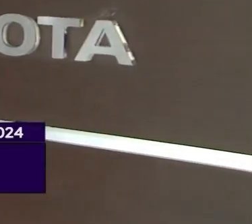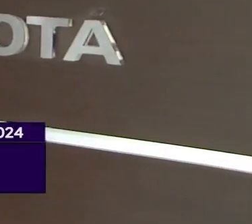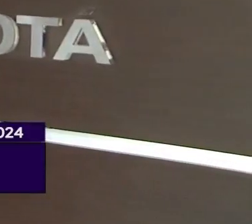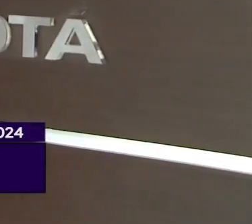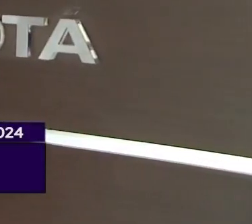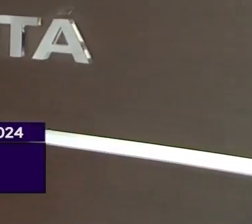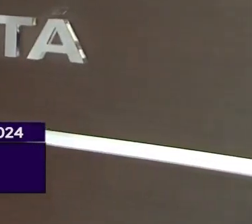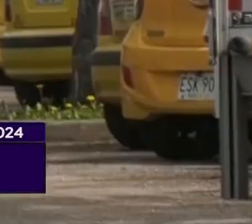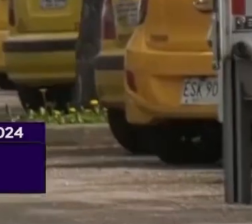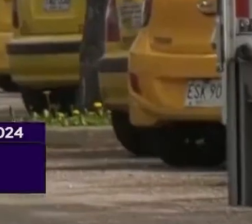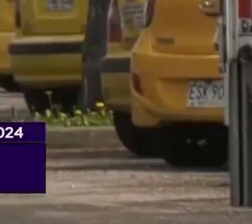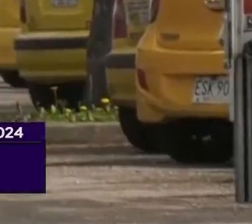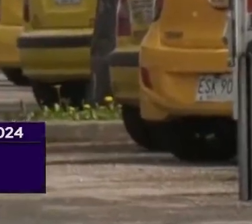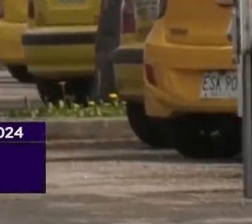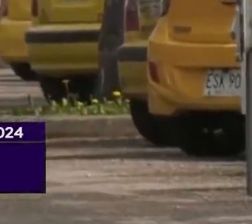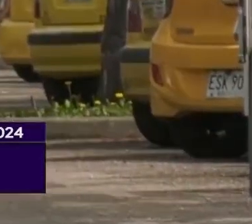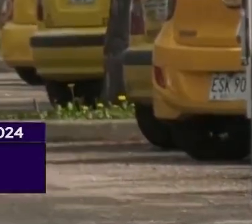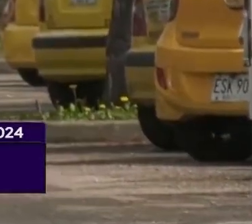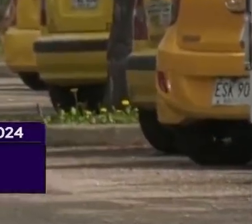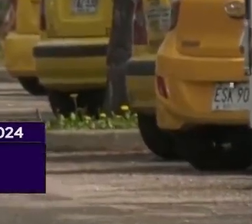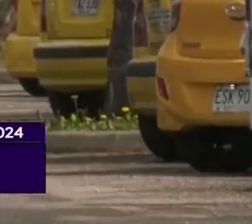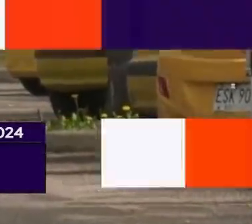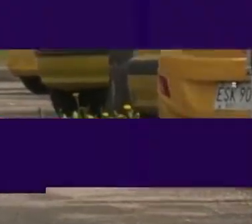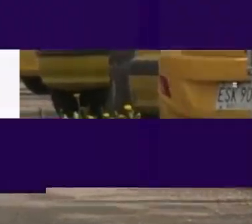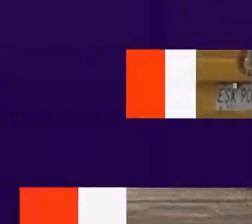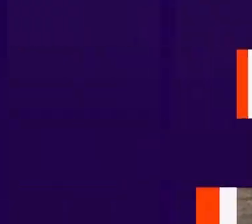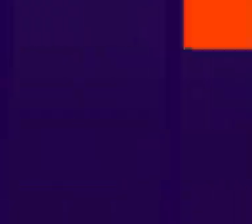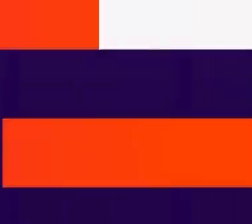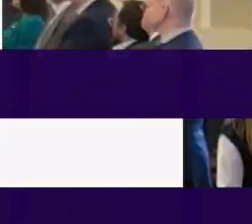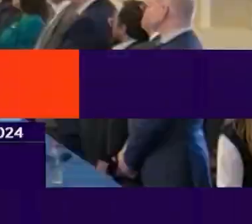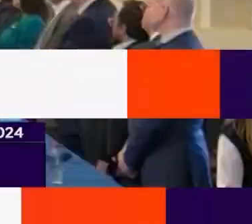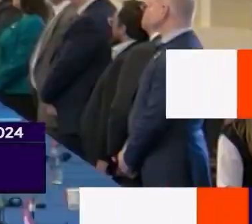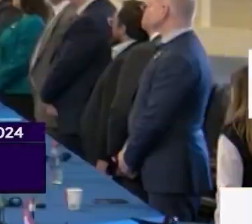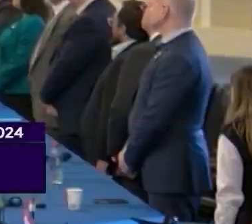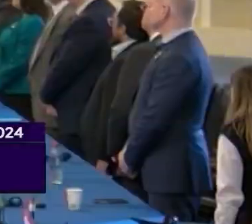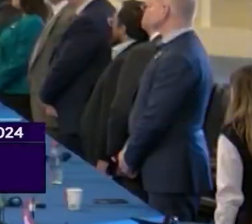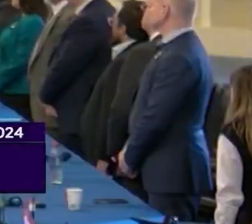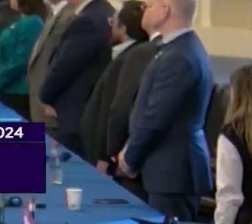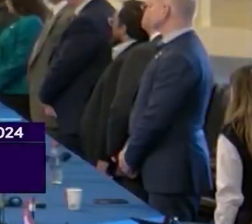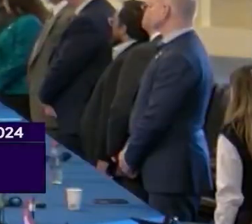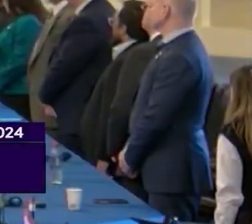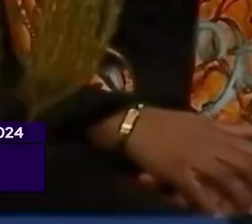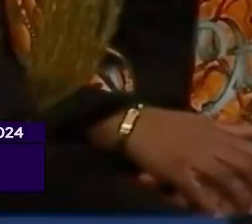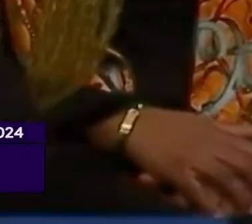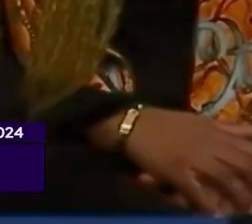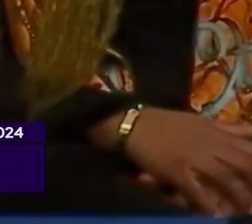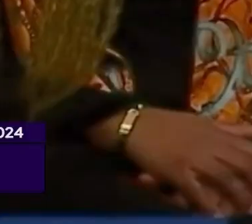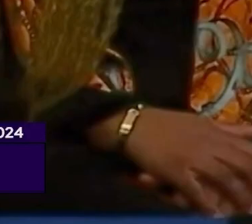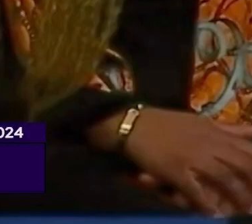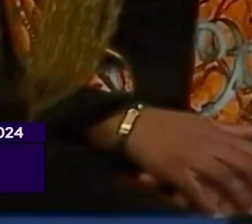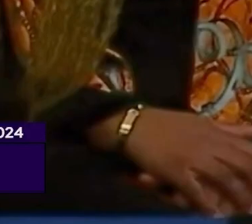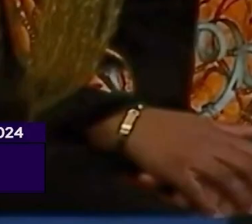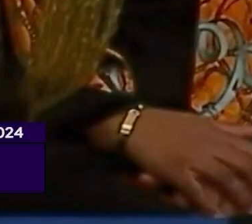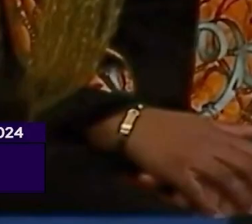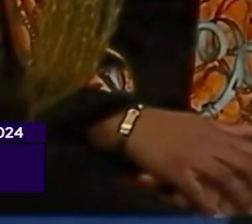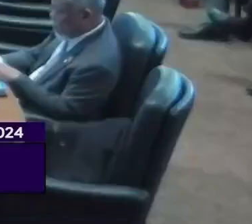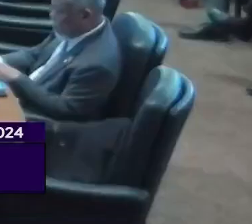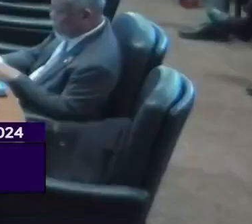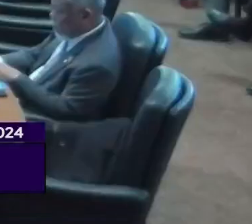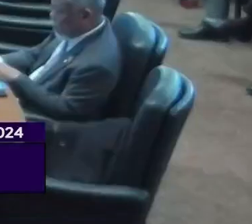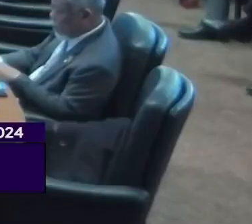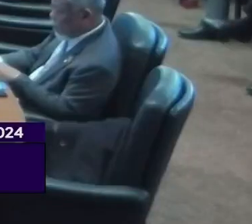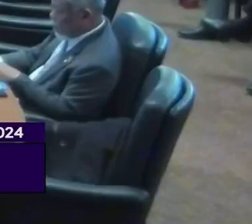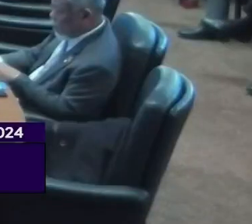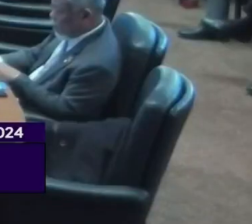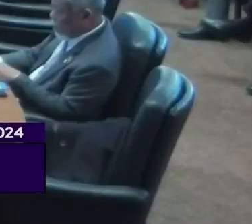de Bogotá activó disponibilidad de carro tanques. El Gobierno Nacional participará en la séptima reunión de